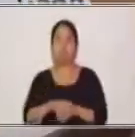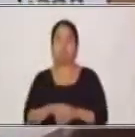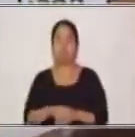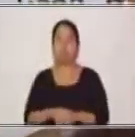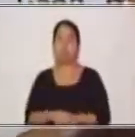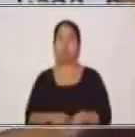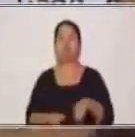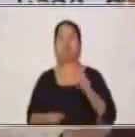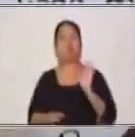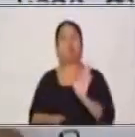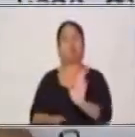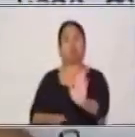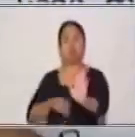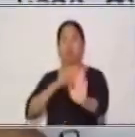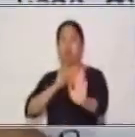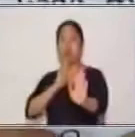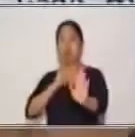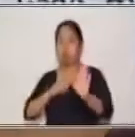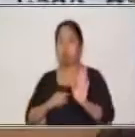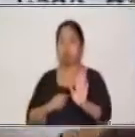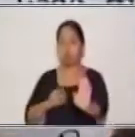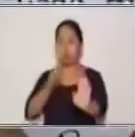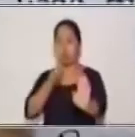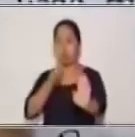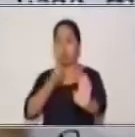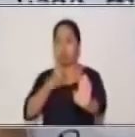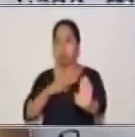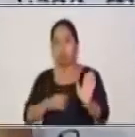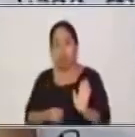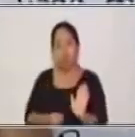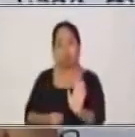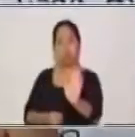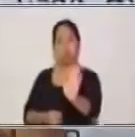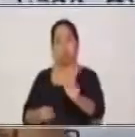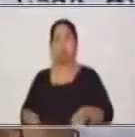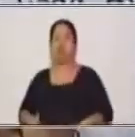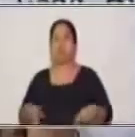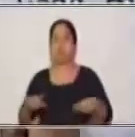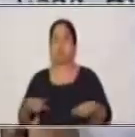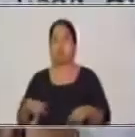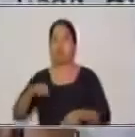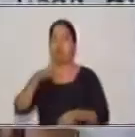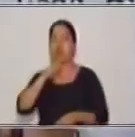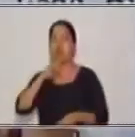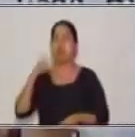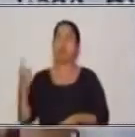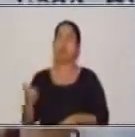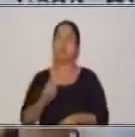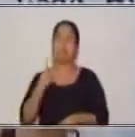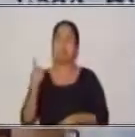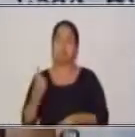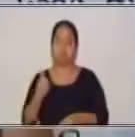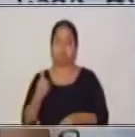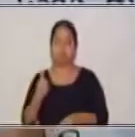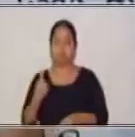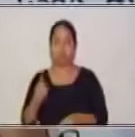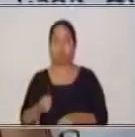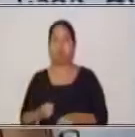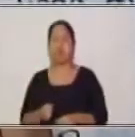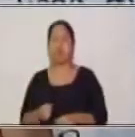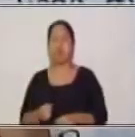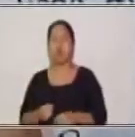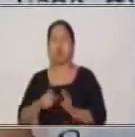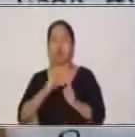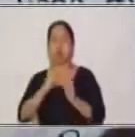usted habla, usted come, usted vive. Es importante hacer la referencia en el usted y